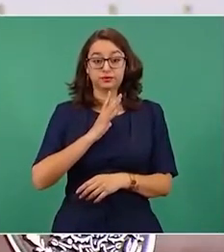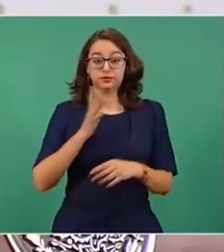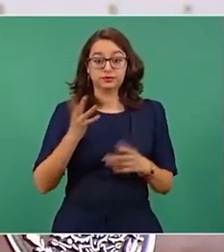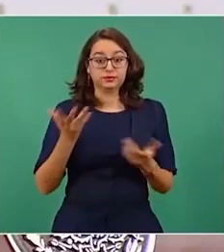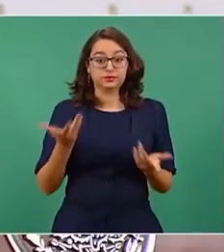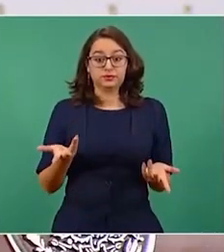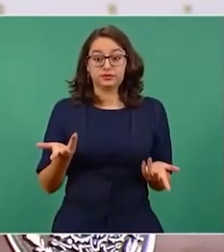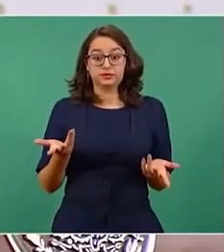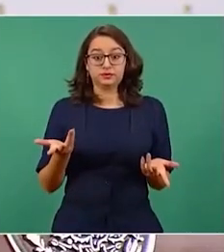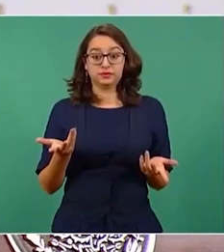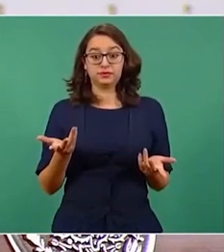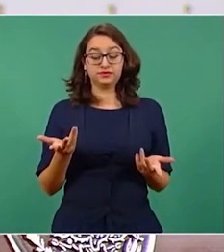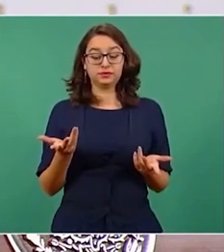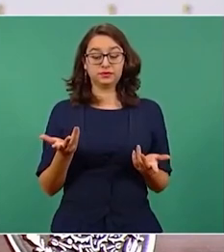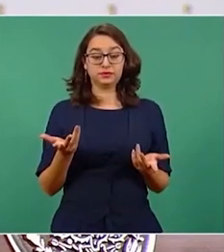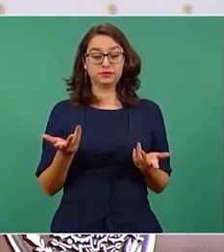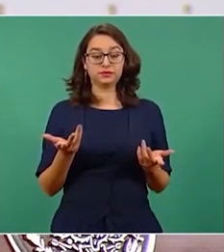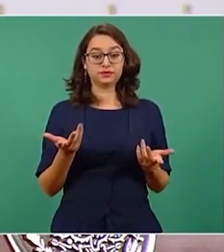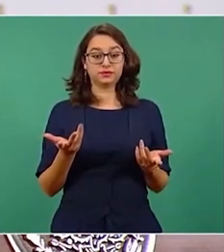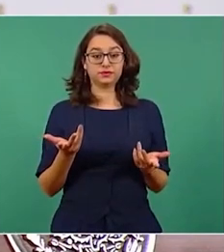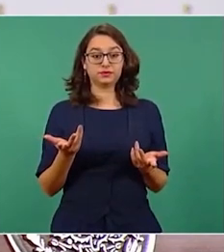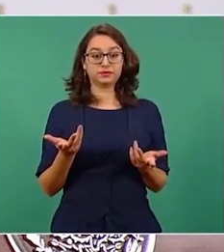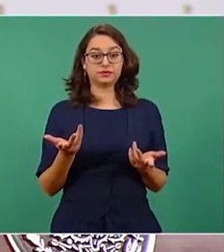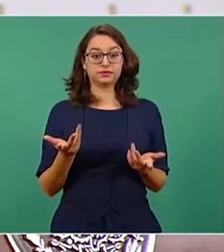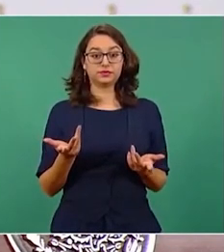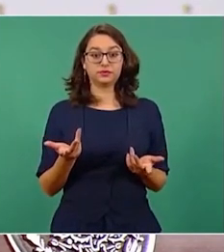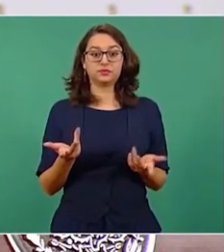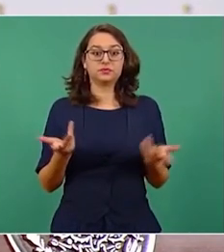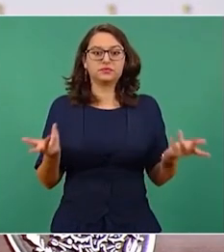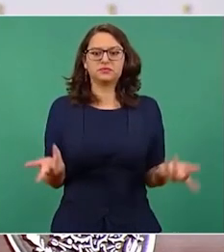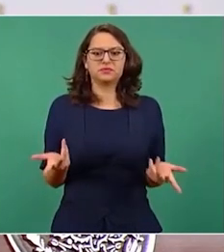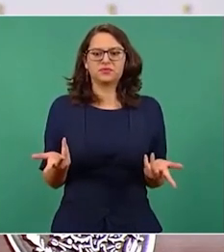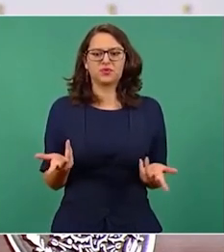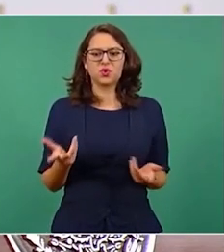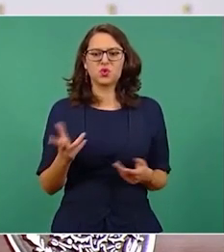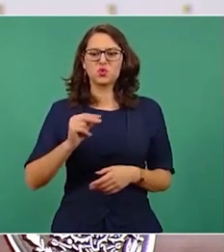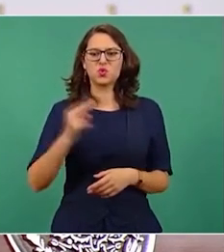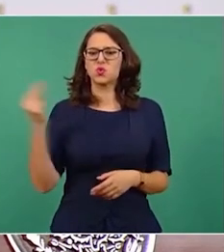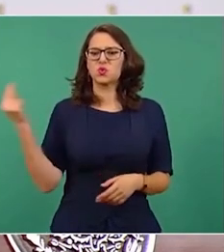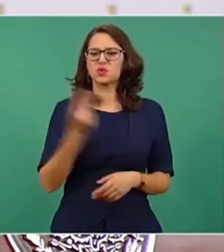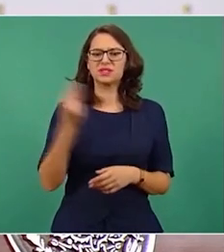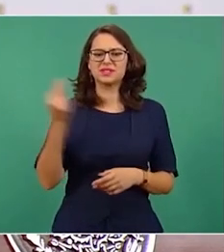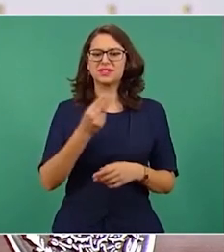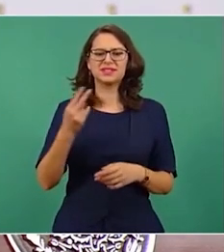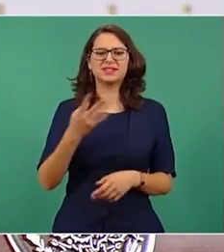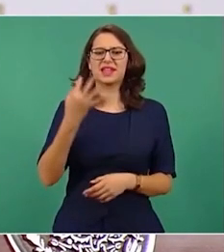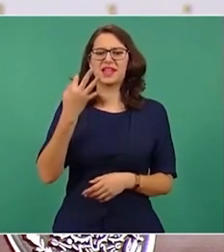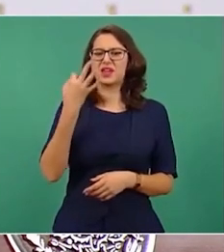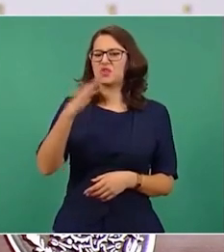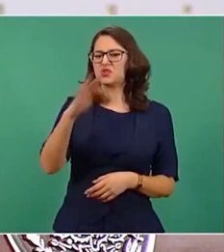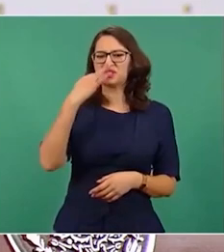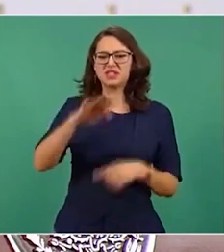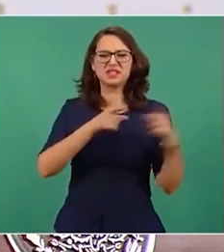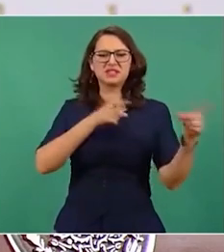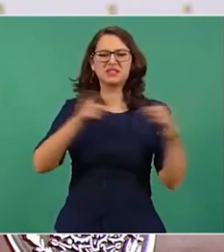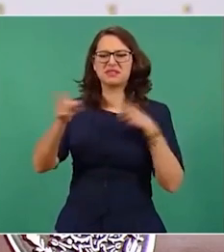falta estar insultando ahí